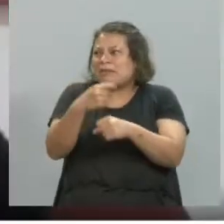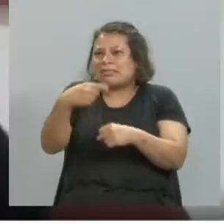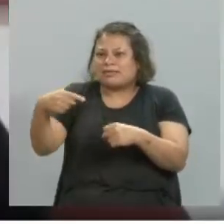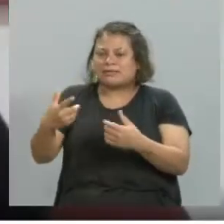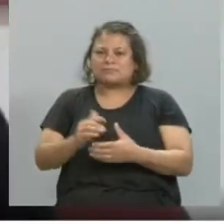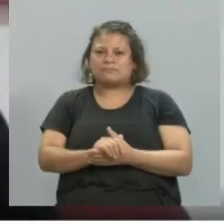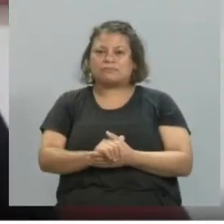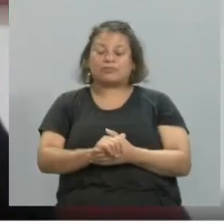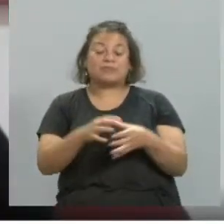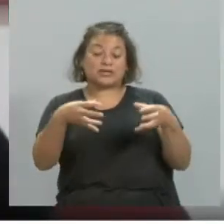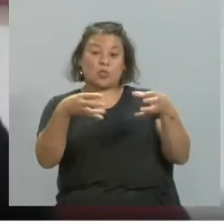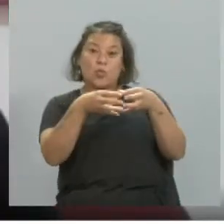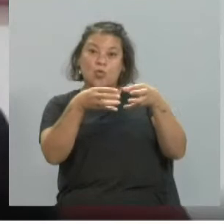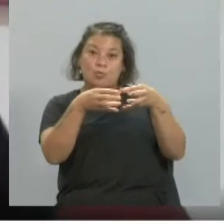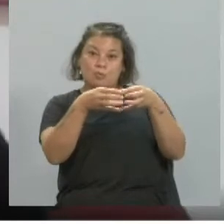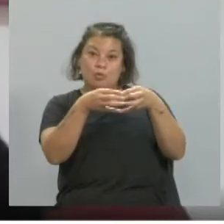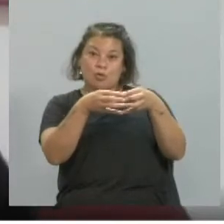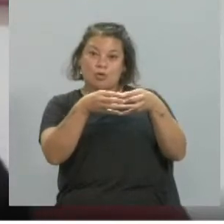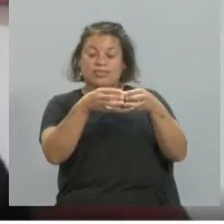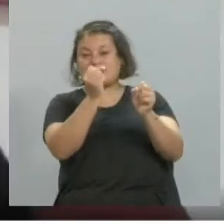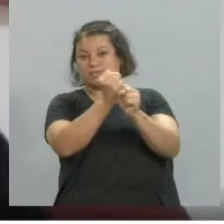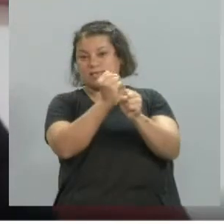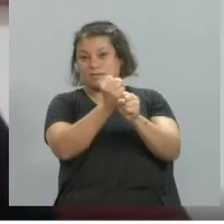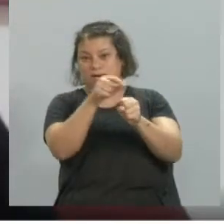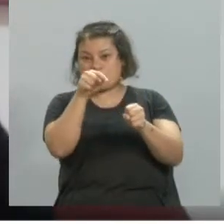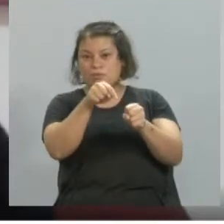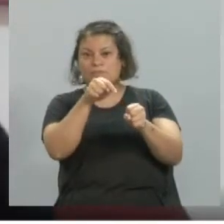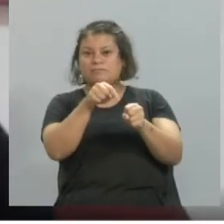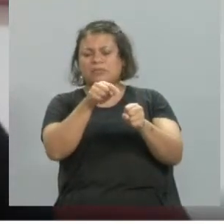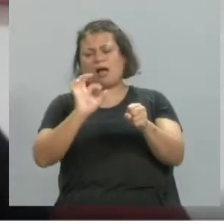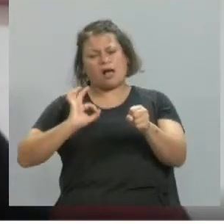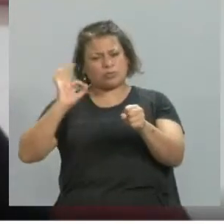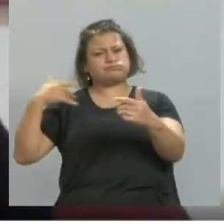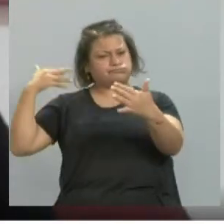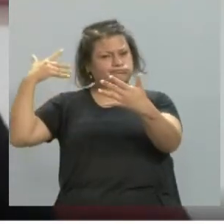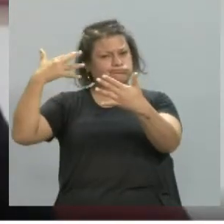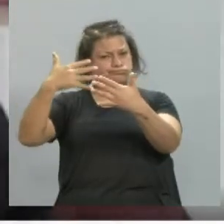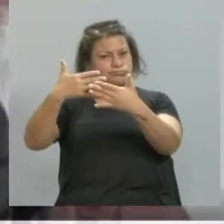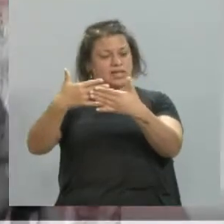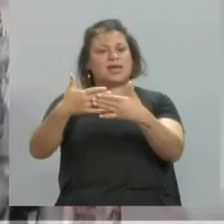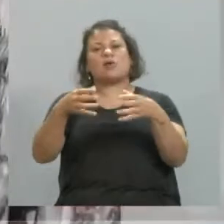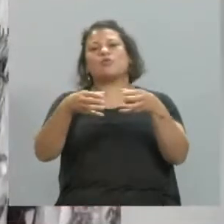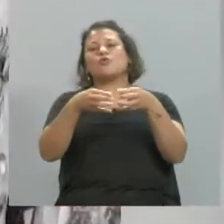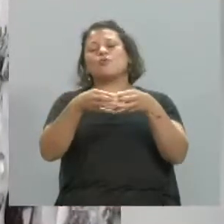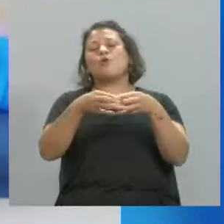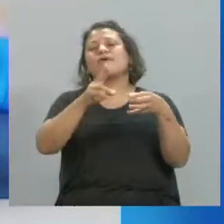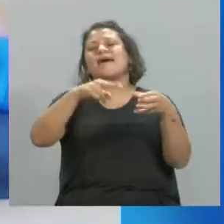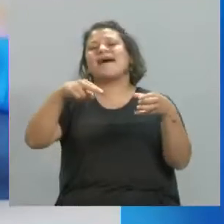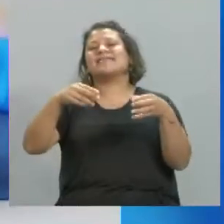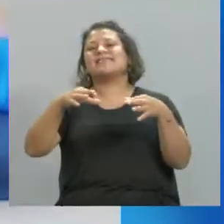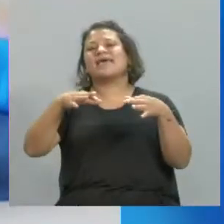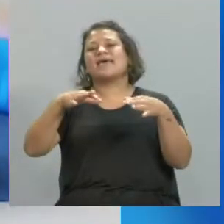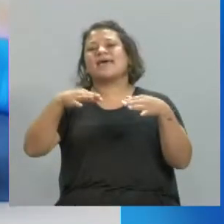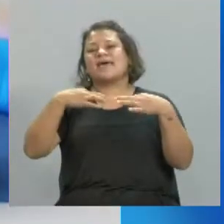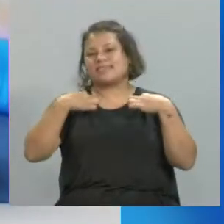Bueno, este es un colectivo que tiene que tiene algunos años, es un colectivo de arte textil, lo que hacemos es hacer